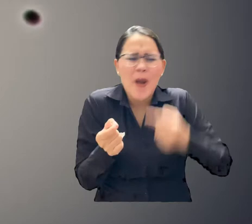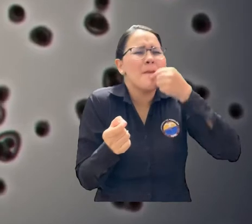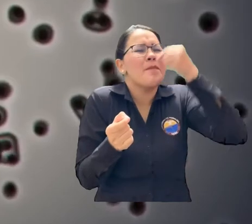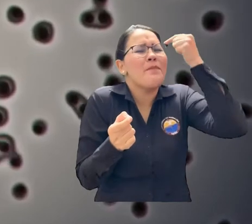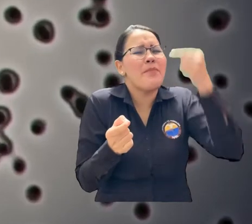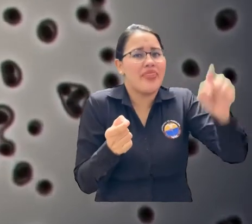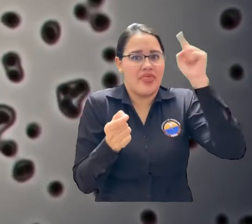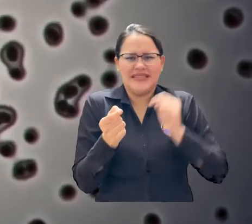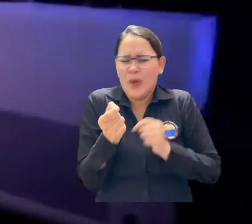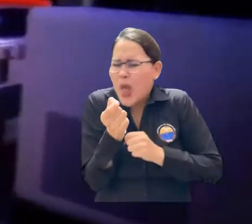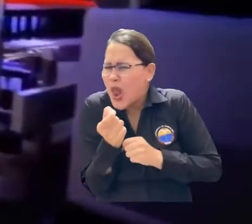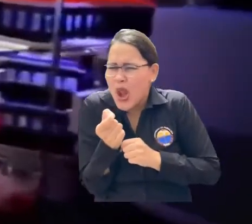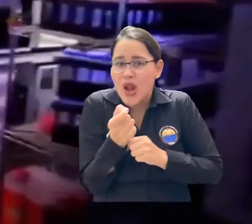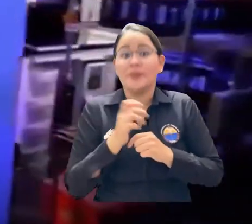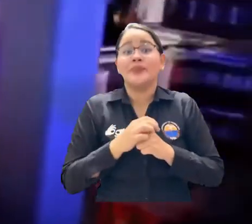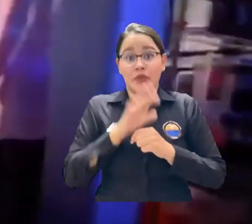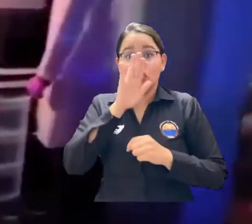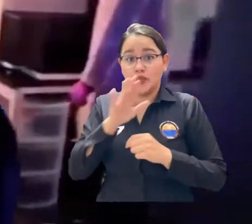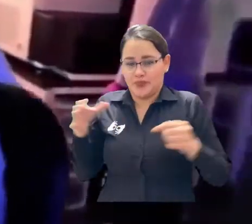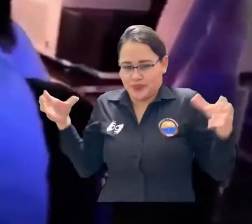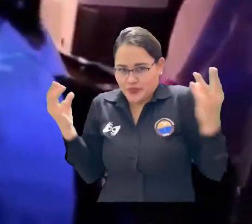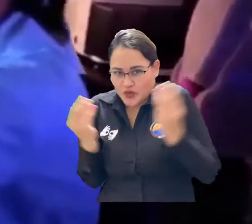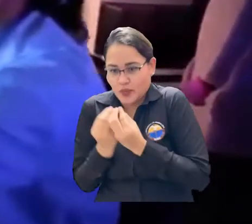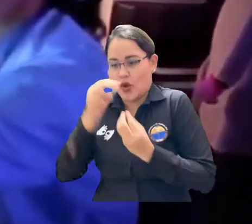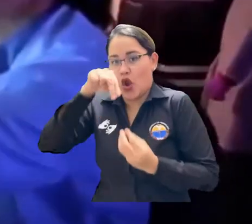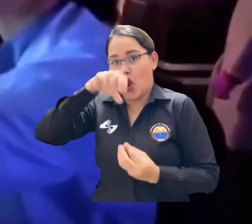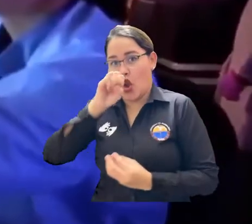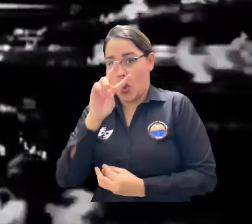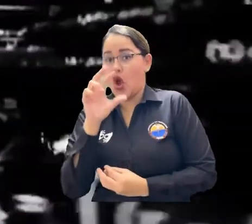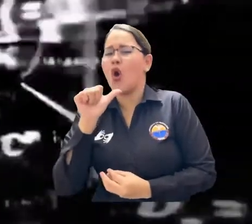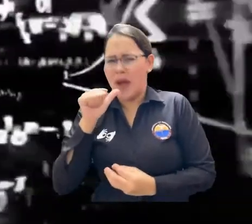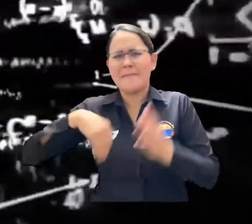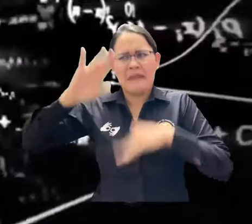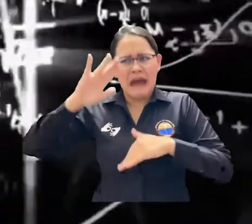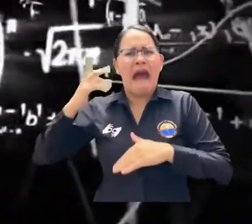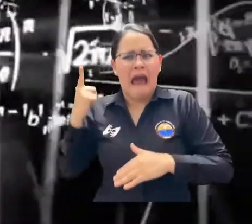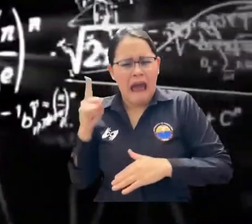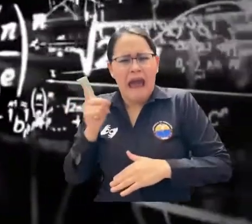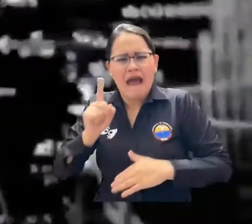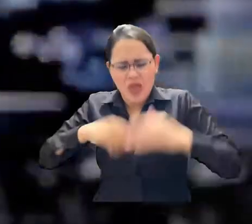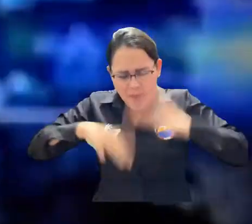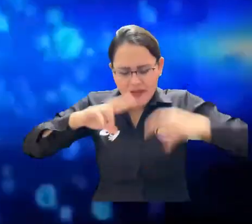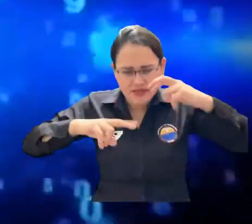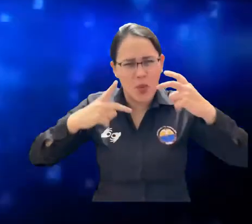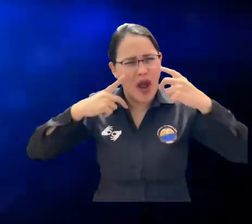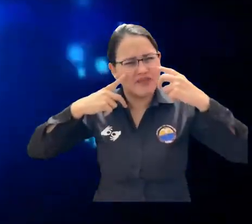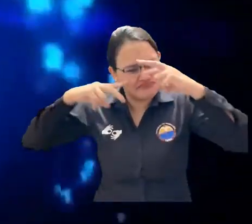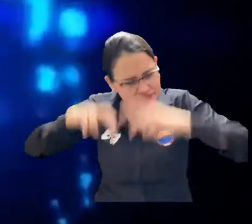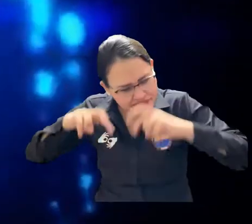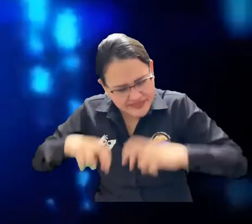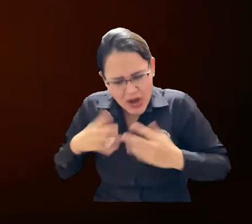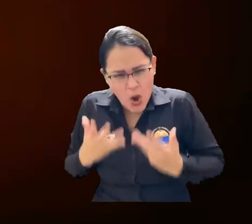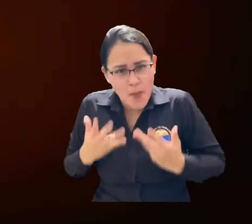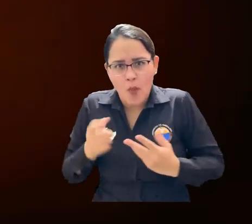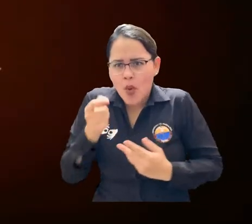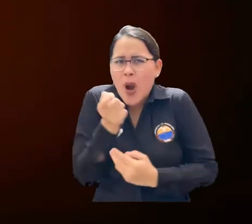estudiar. NOVA lleva algunos años haciendo estudios sobre neutrinos y hemos podido hacer mediciones sobre sus capacidades para